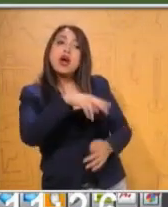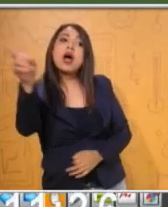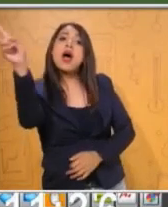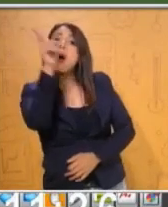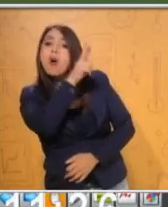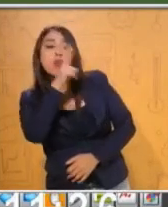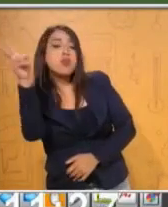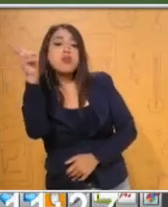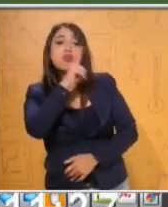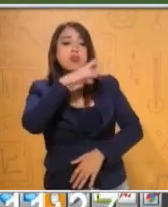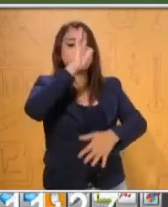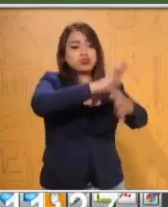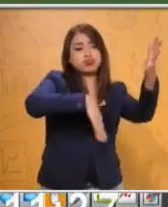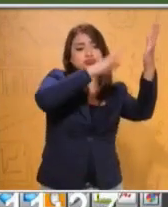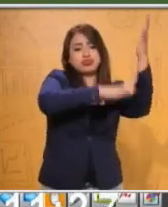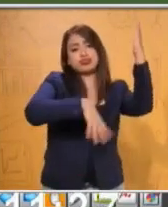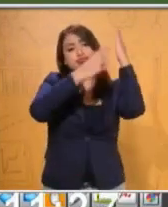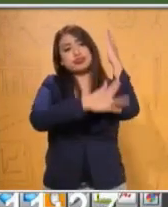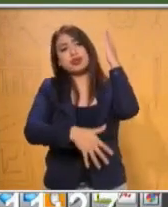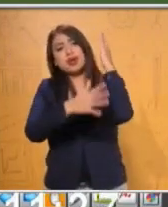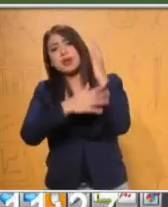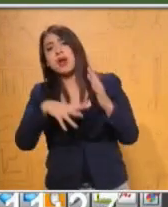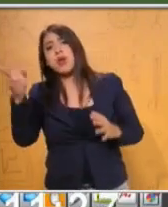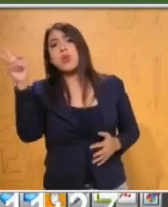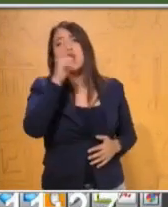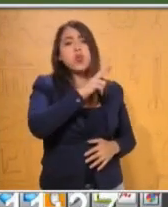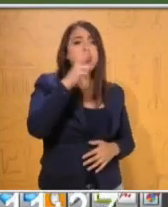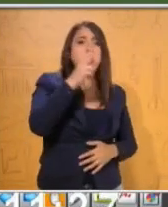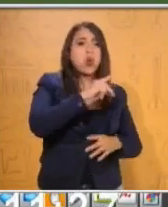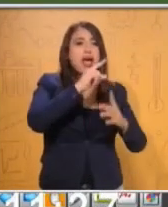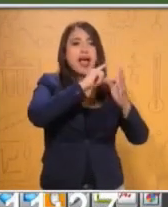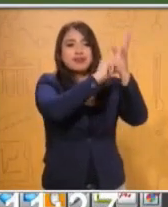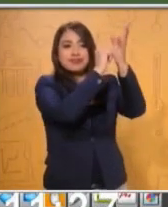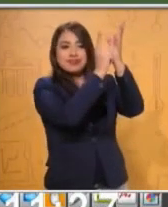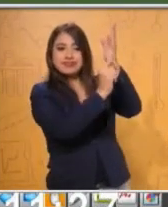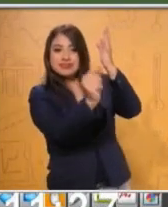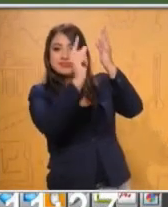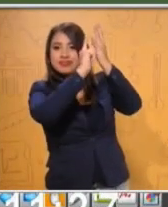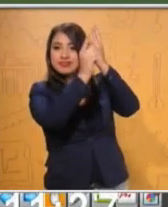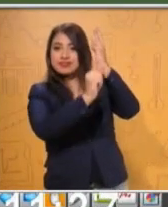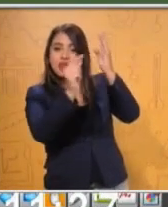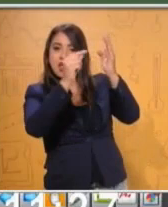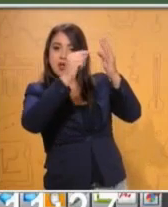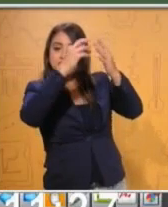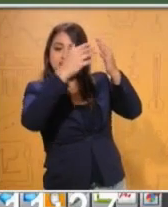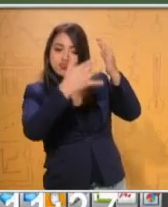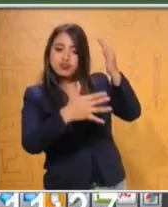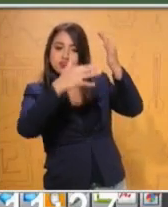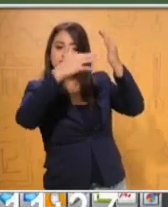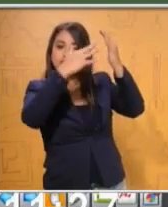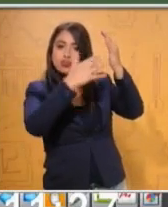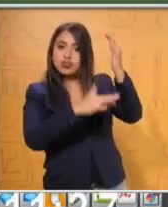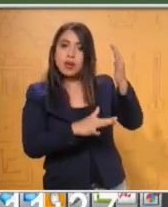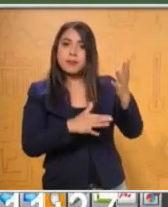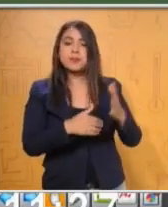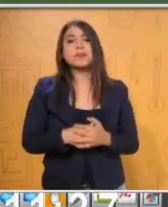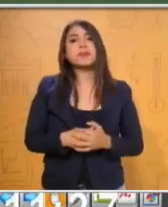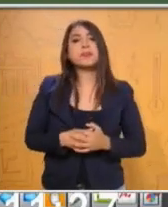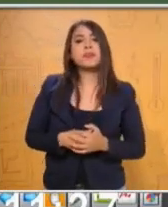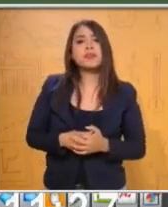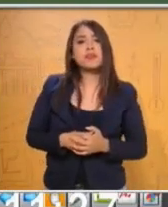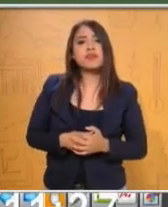sacudiéndole las ramas que parecían a punto de quebrarse. Sube a mí, niñito, decía el árbol,